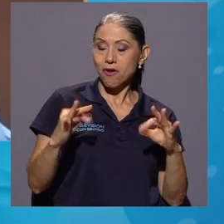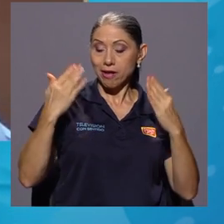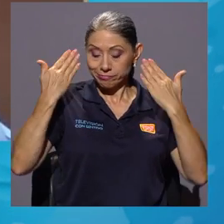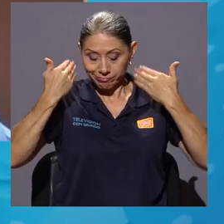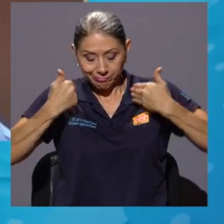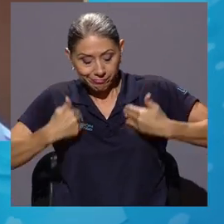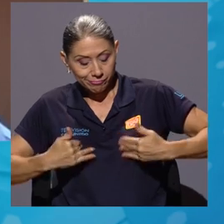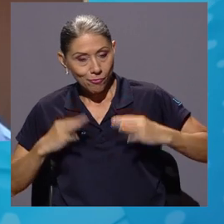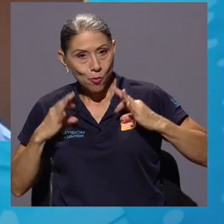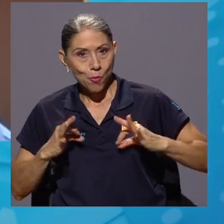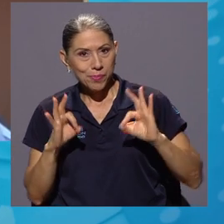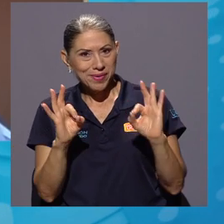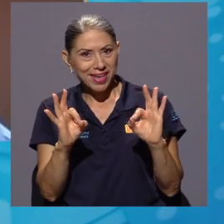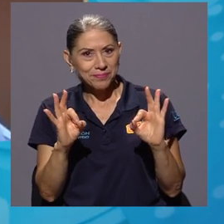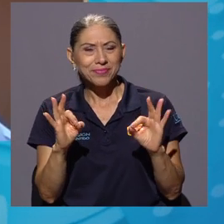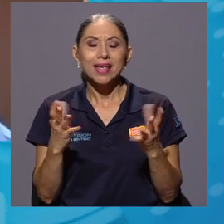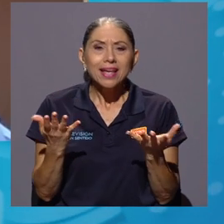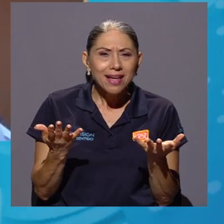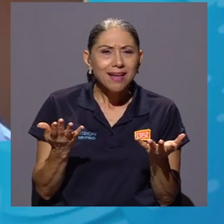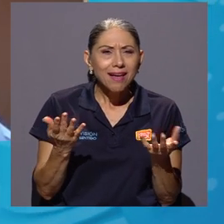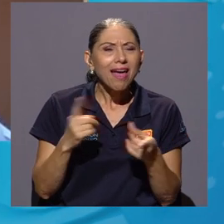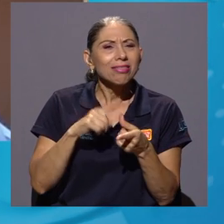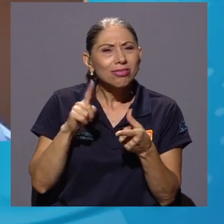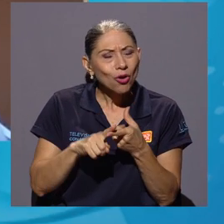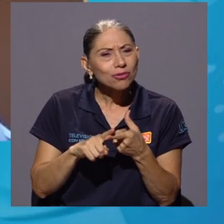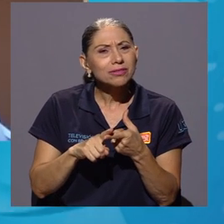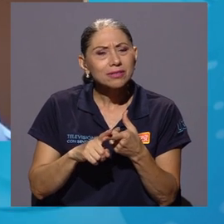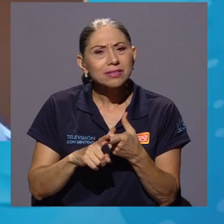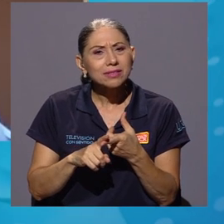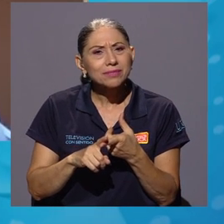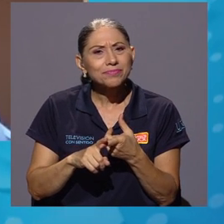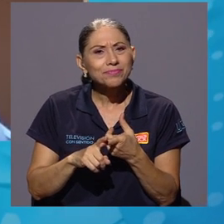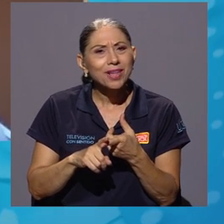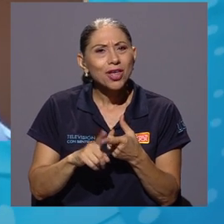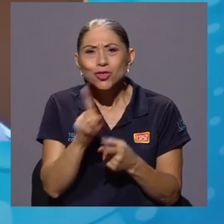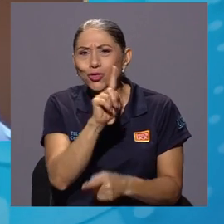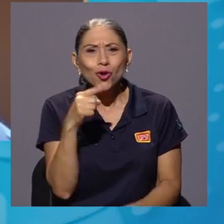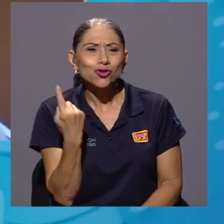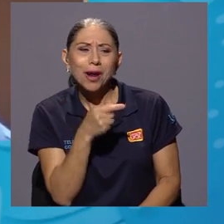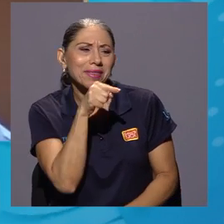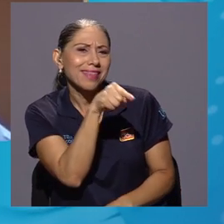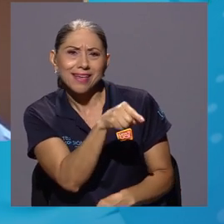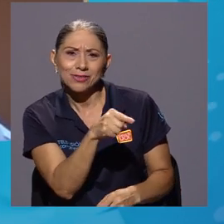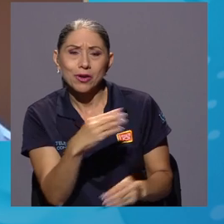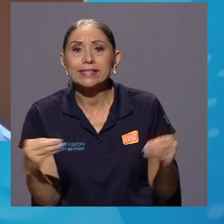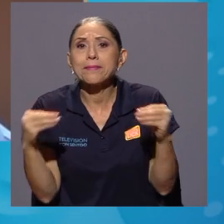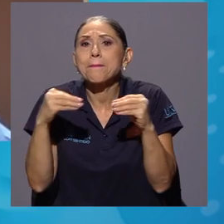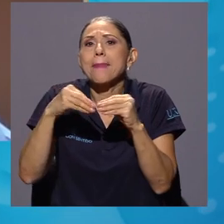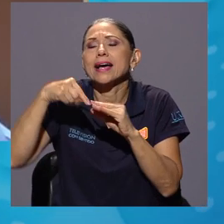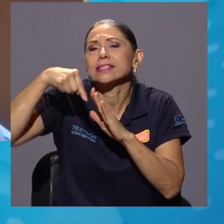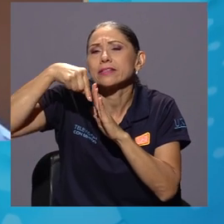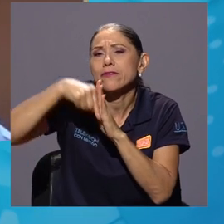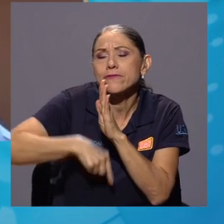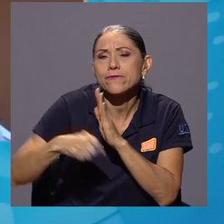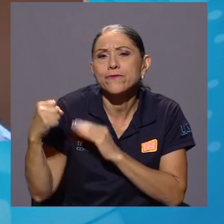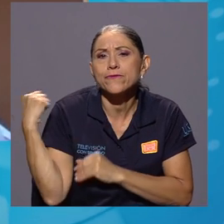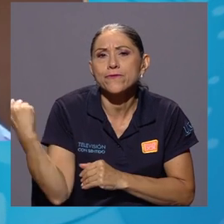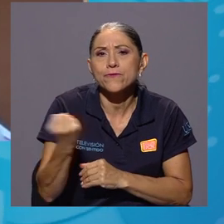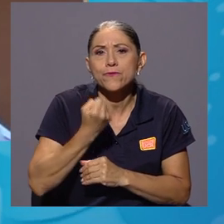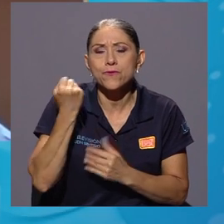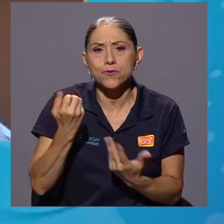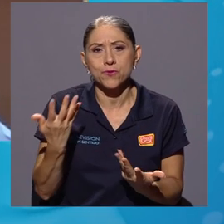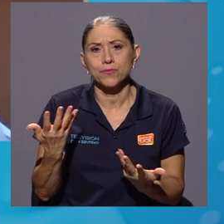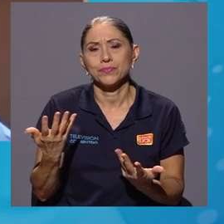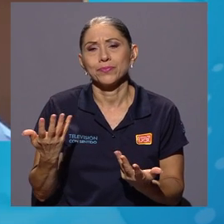y entonces me parece que sería positivo. El tema va muchísimo más allá. El tema va muchísimo más allá